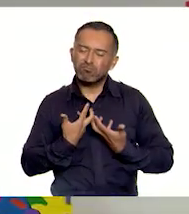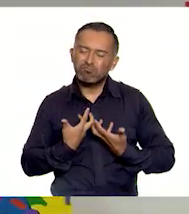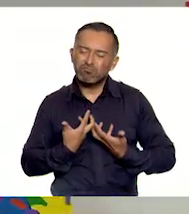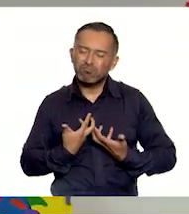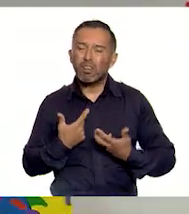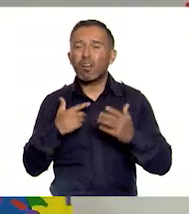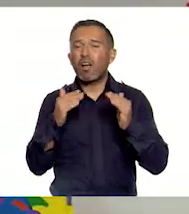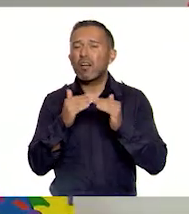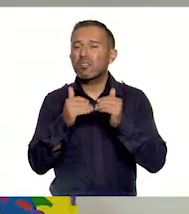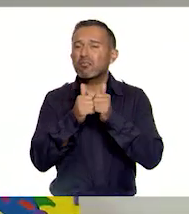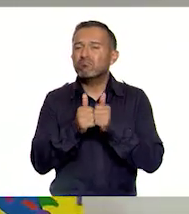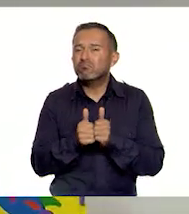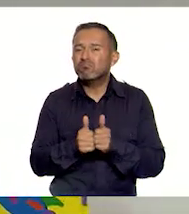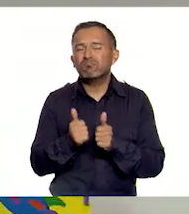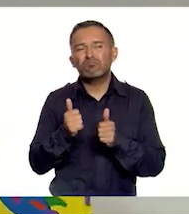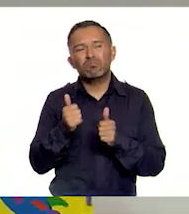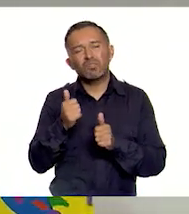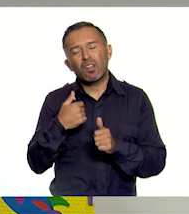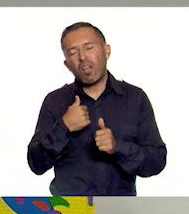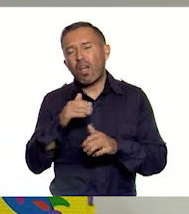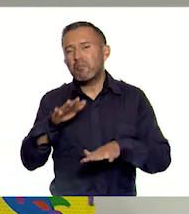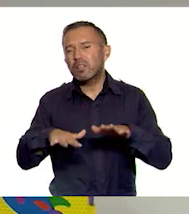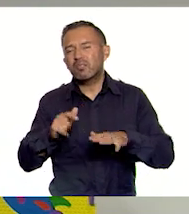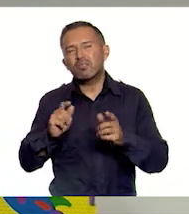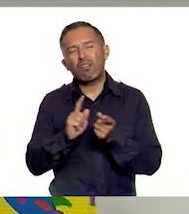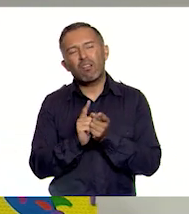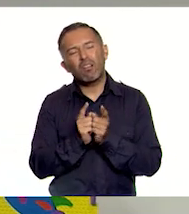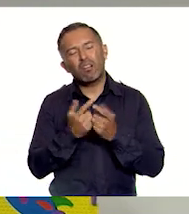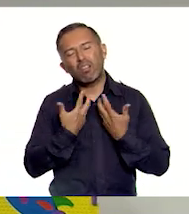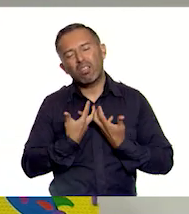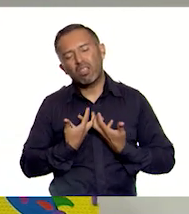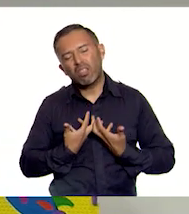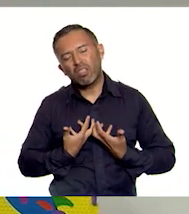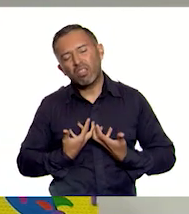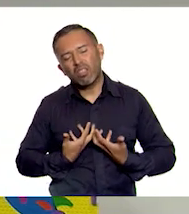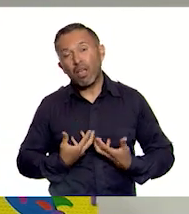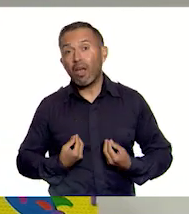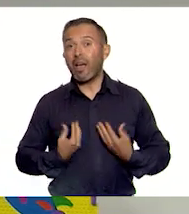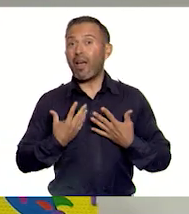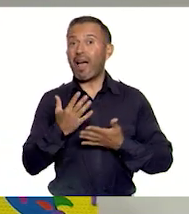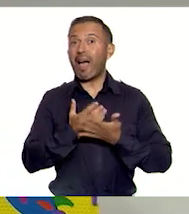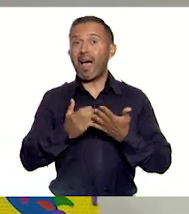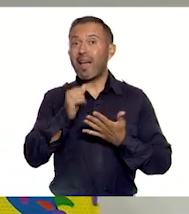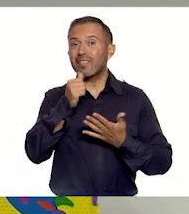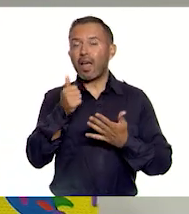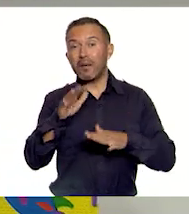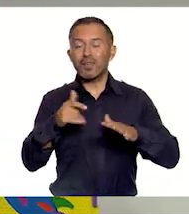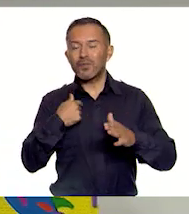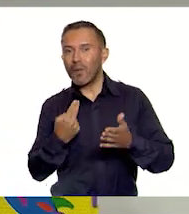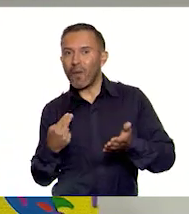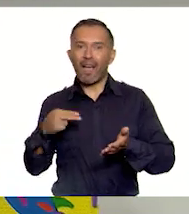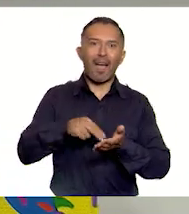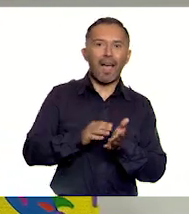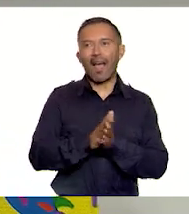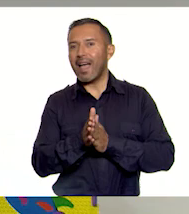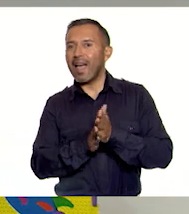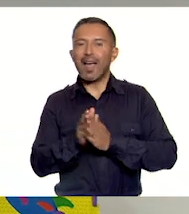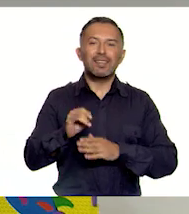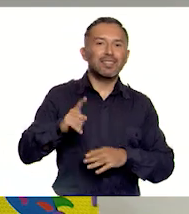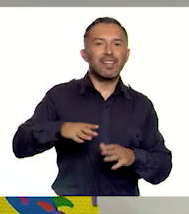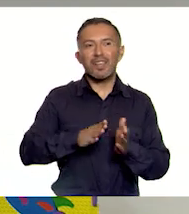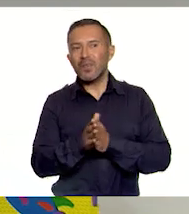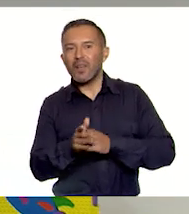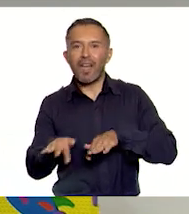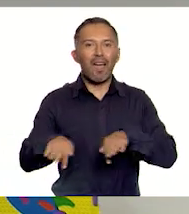a veces me tiene como de caída, como sin ánimo de hacer cosas. A veces me levanto y digo, ay, si me voy a poner activa y voy a hacer muchas cosas.